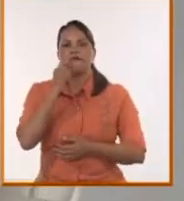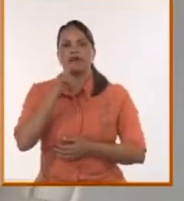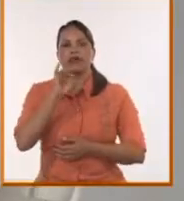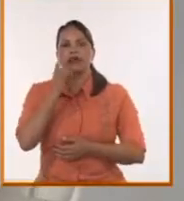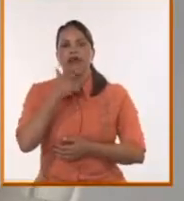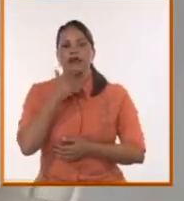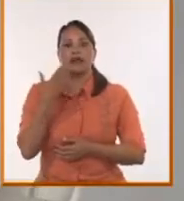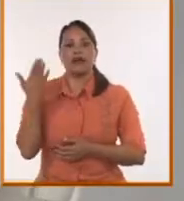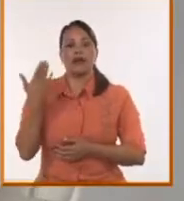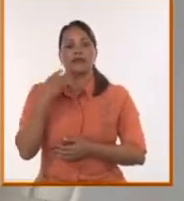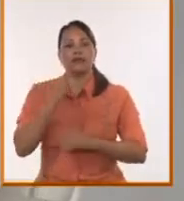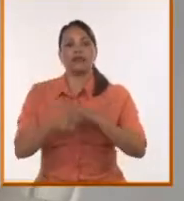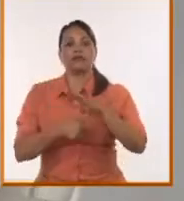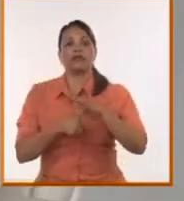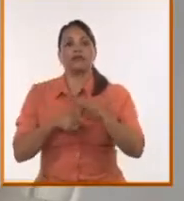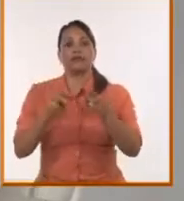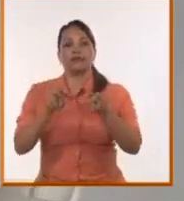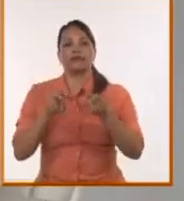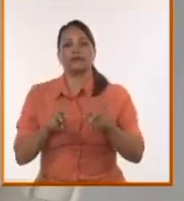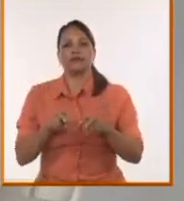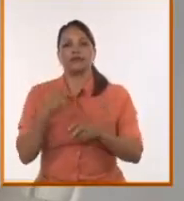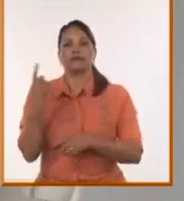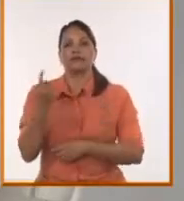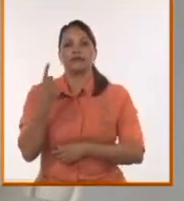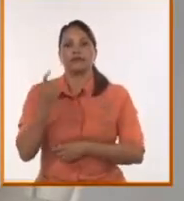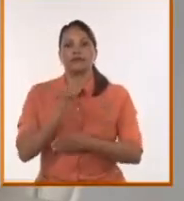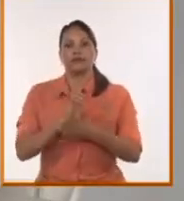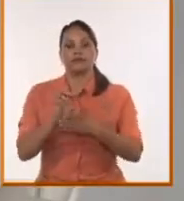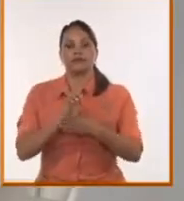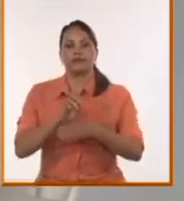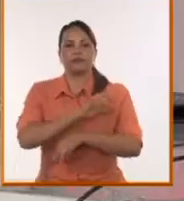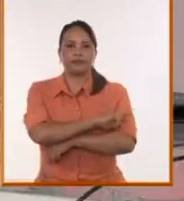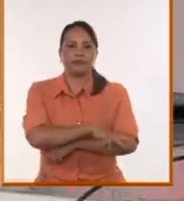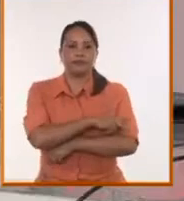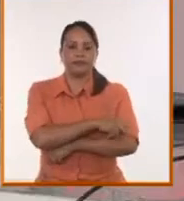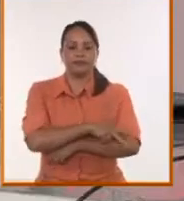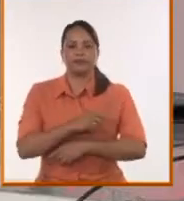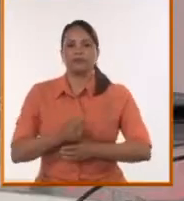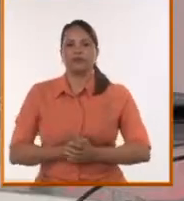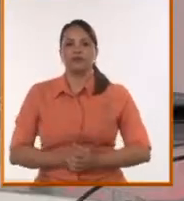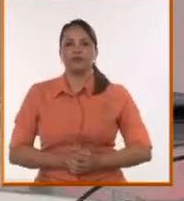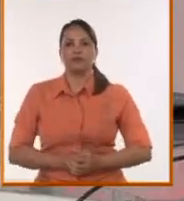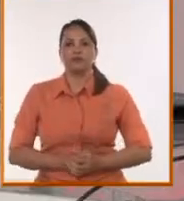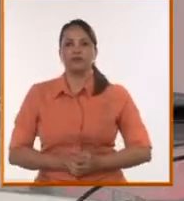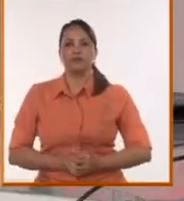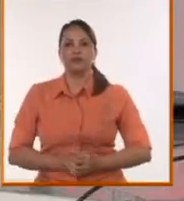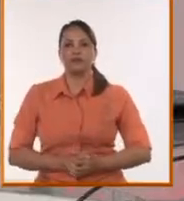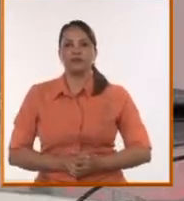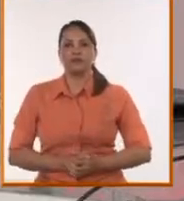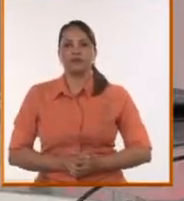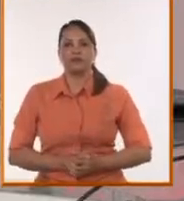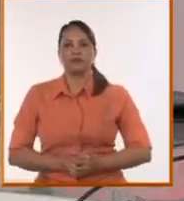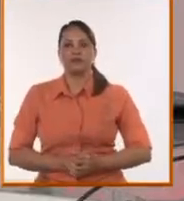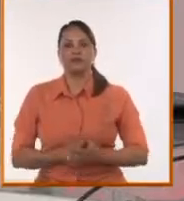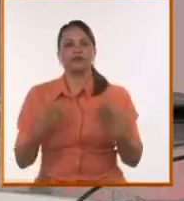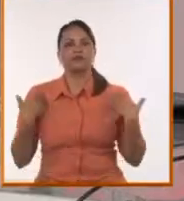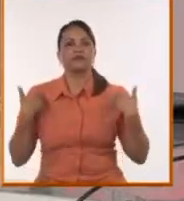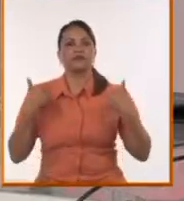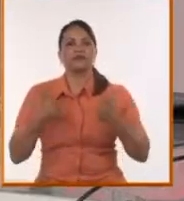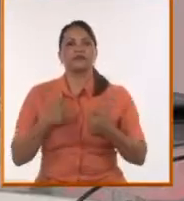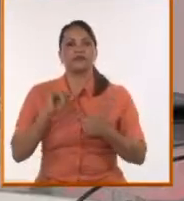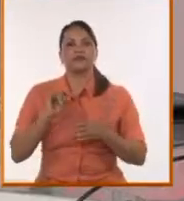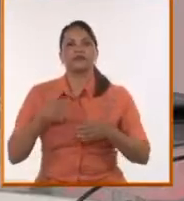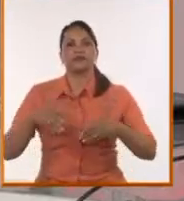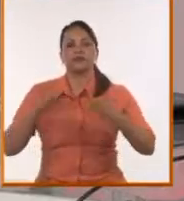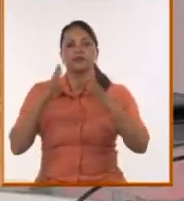expresidenta de la Asamblea Nacional del Ecuador durante el gobierno de Rafael Correa y directora ejecutiva del Instituto